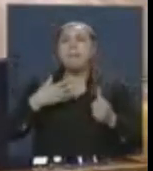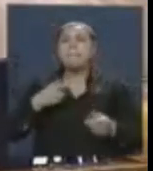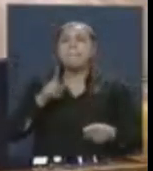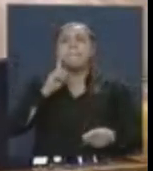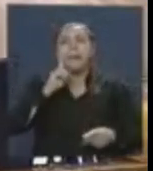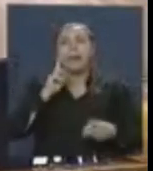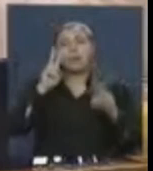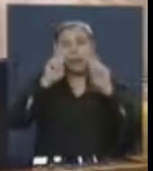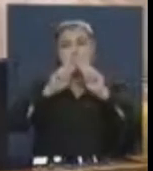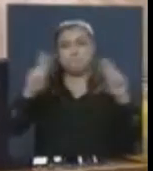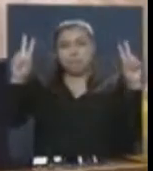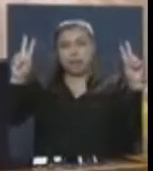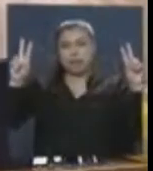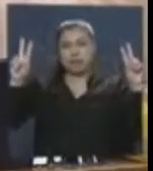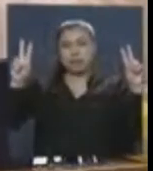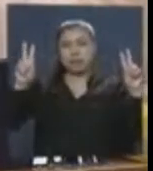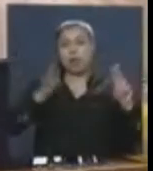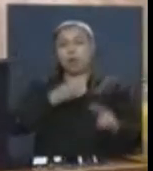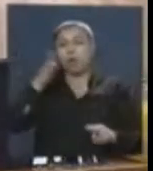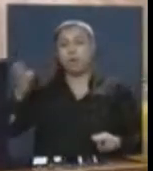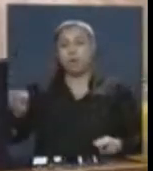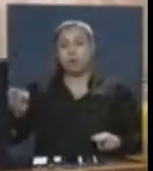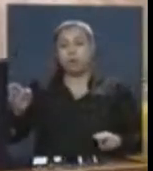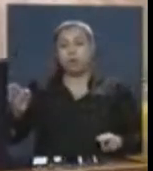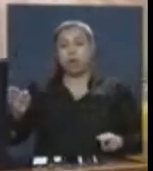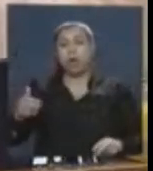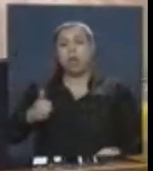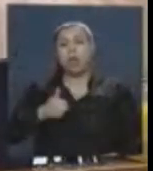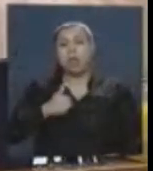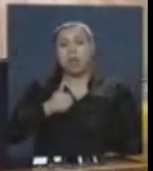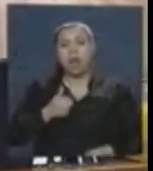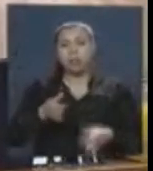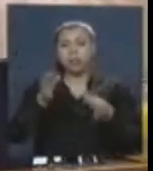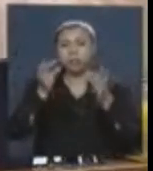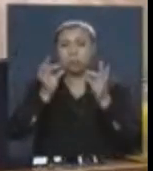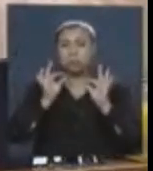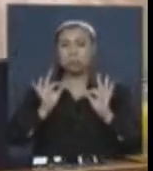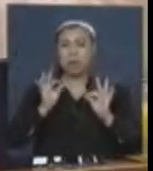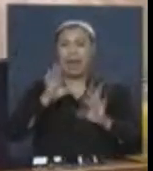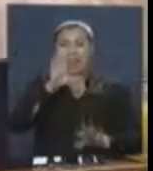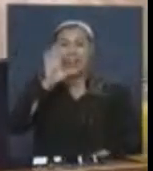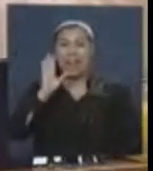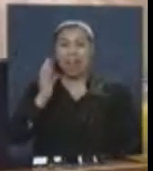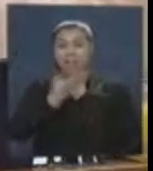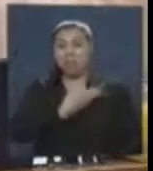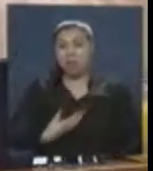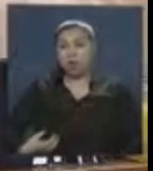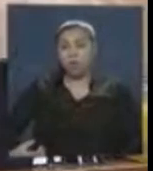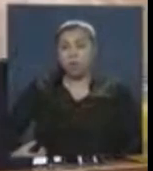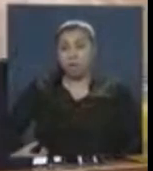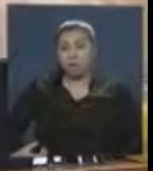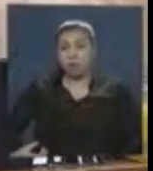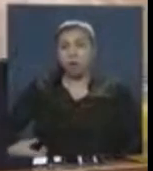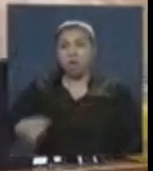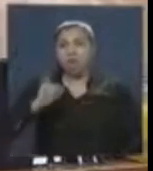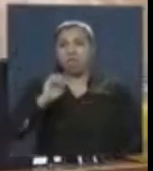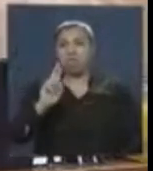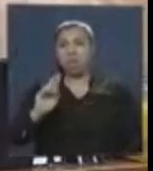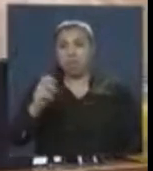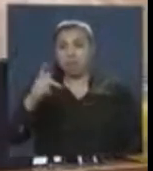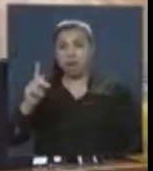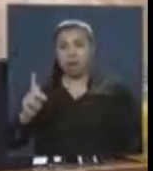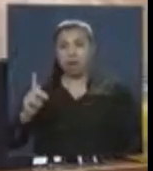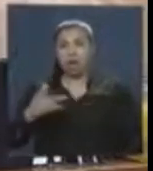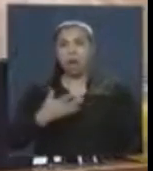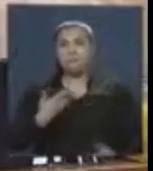y con sus vecinos y la voluntad explícita del gobierno de la República de Irak por